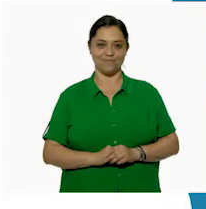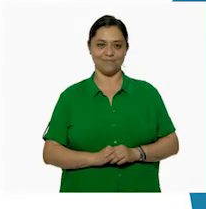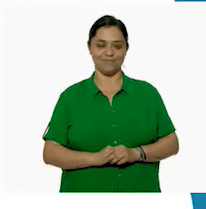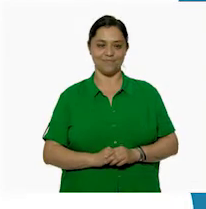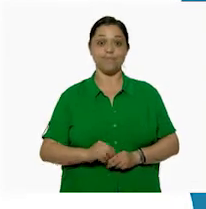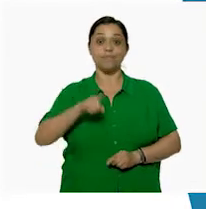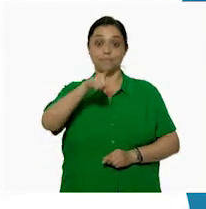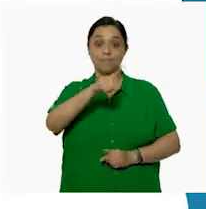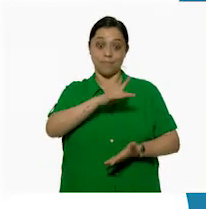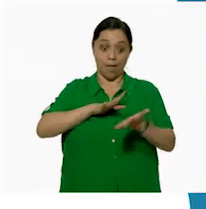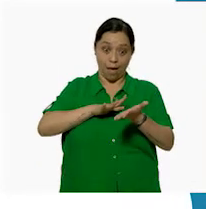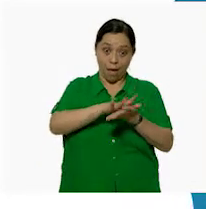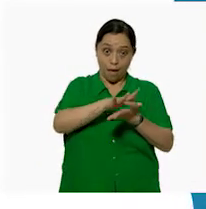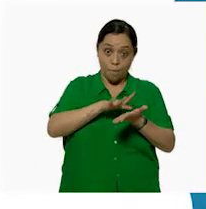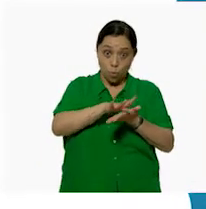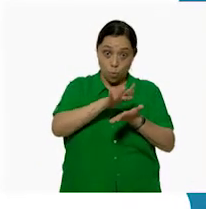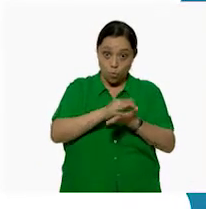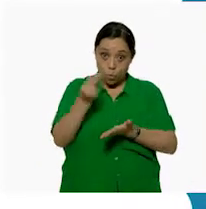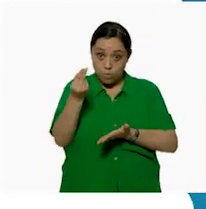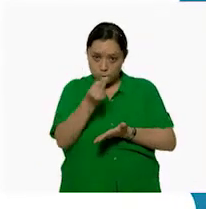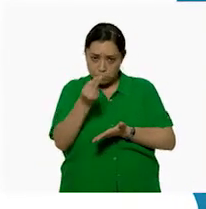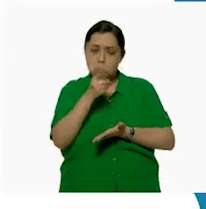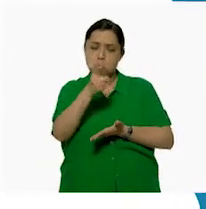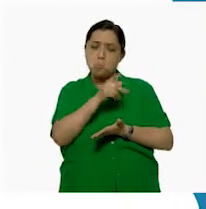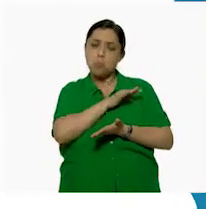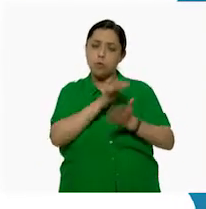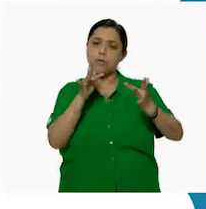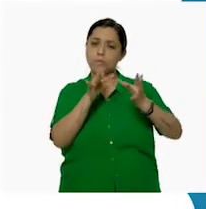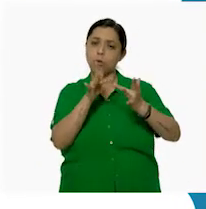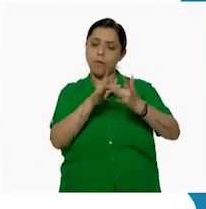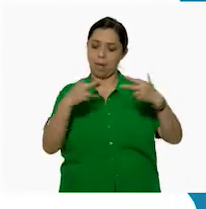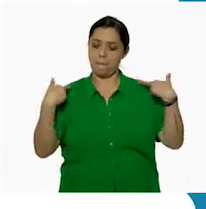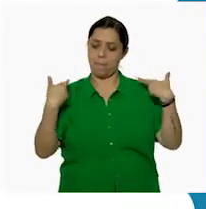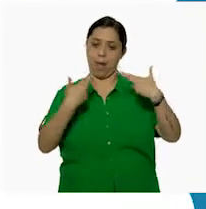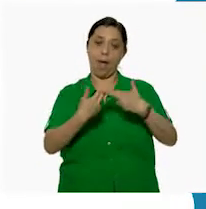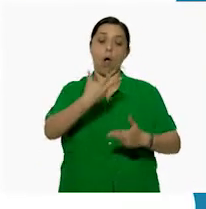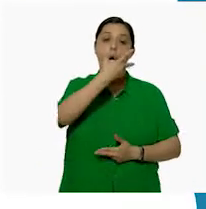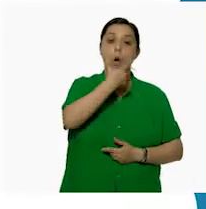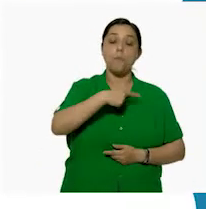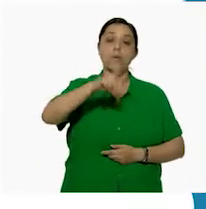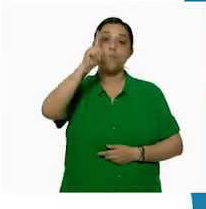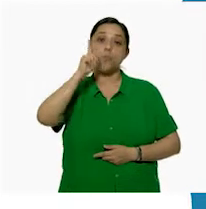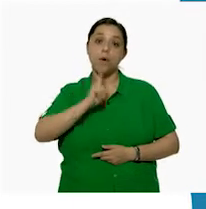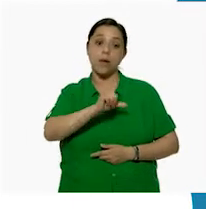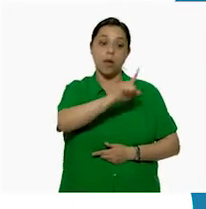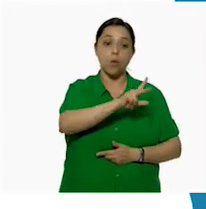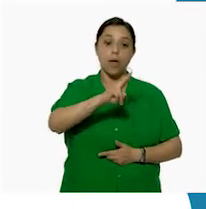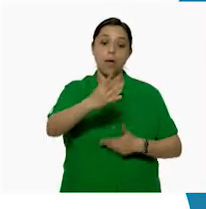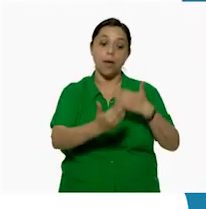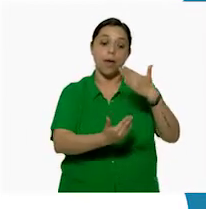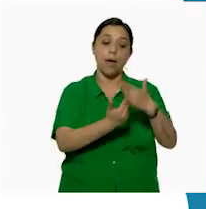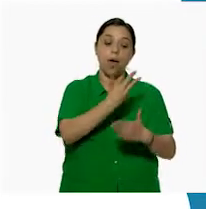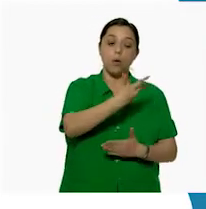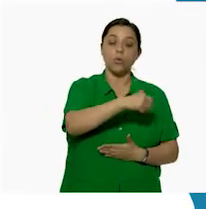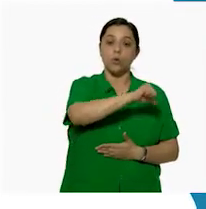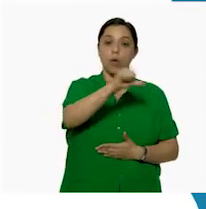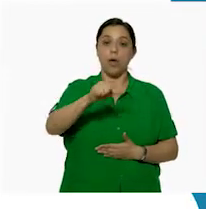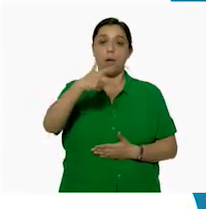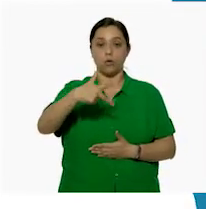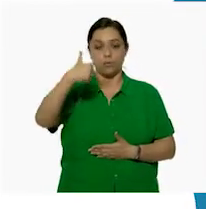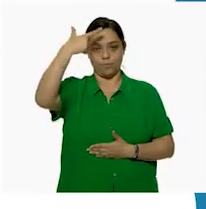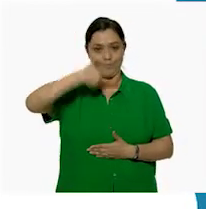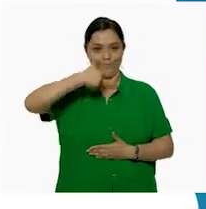Para solicitar apoyo pedagógico, comunícate con maestras y maestros de lunes a viernes de 8 a 20 horas, al